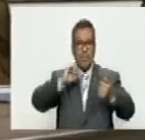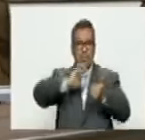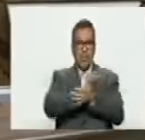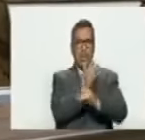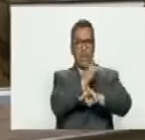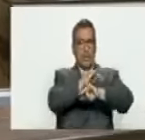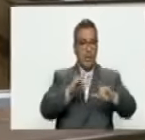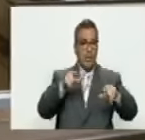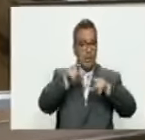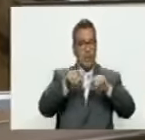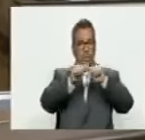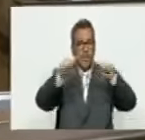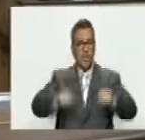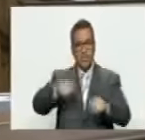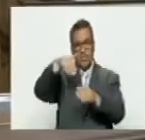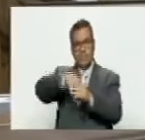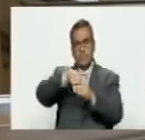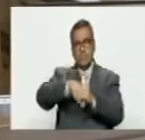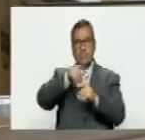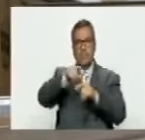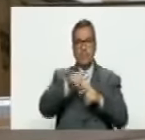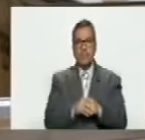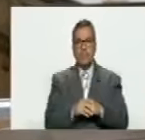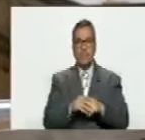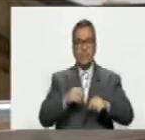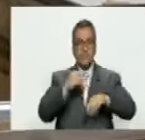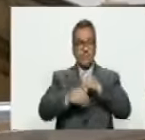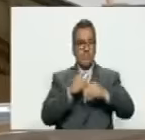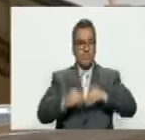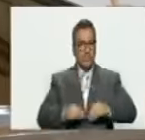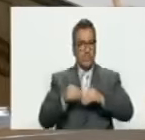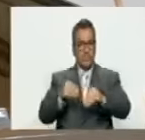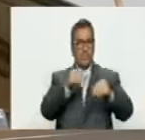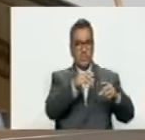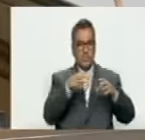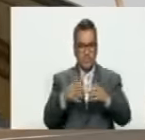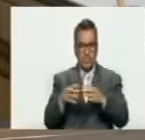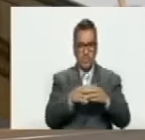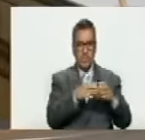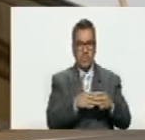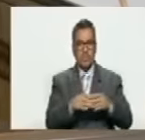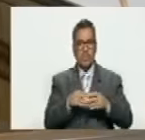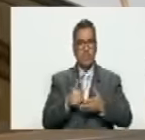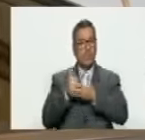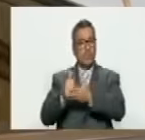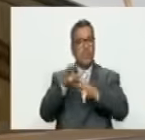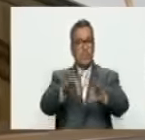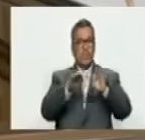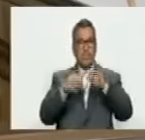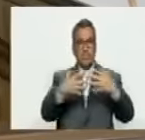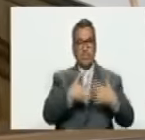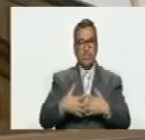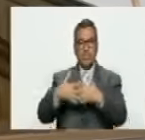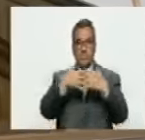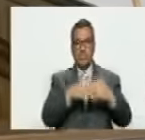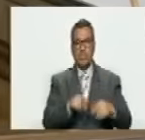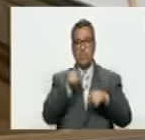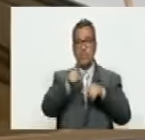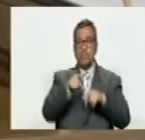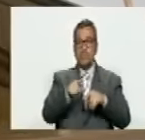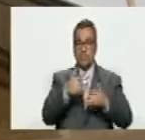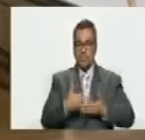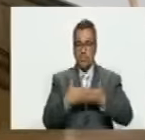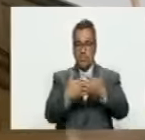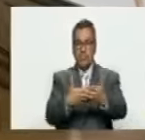colonización del sistema electoral para imponer a los agentes locales que favorecen los intereses de Estados Unidos esa es la